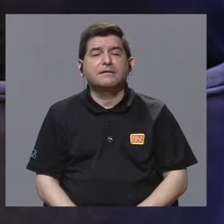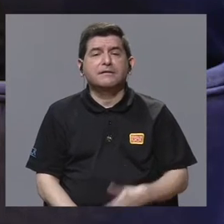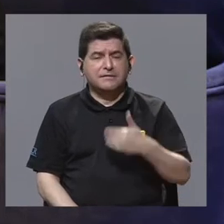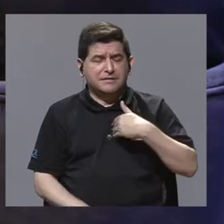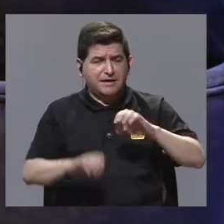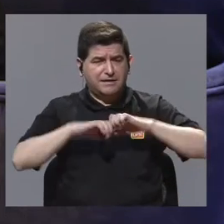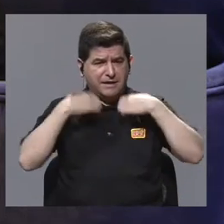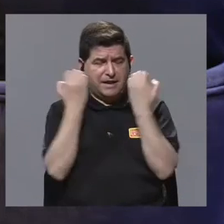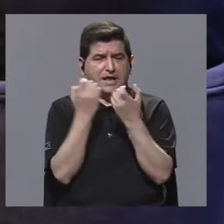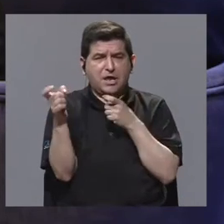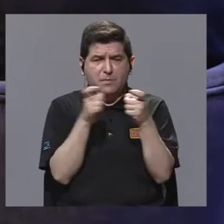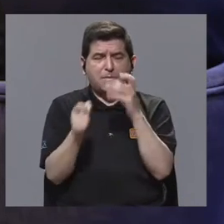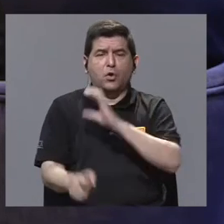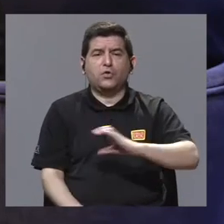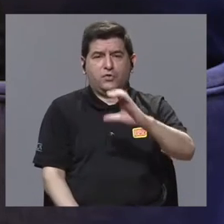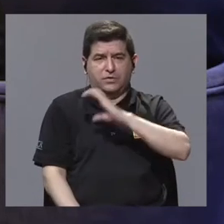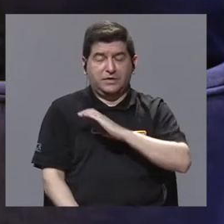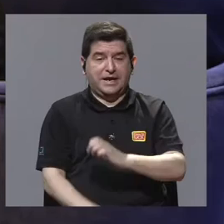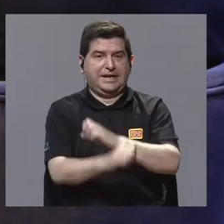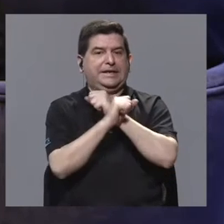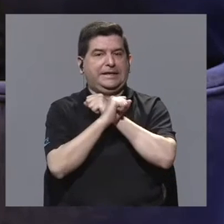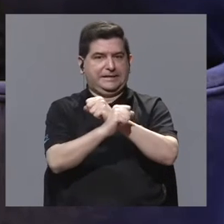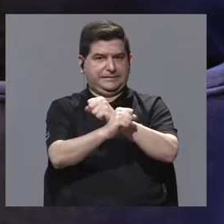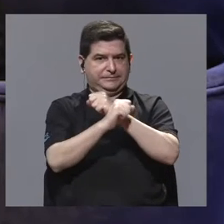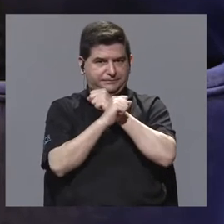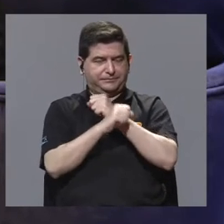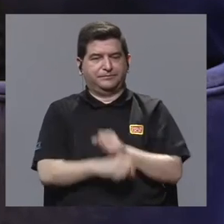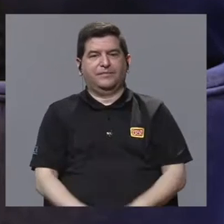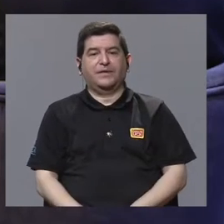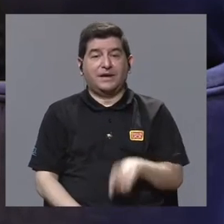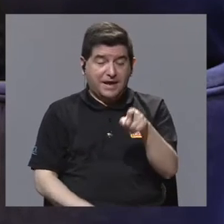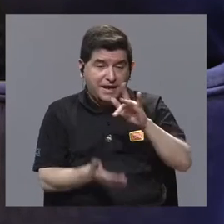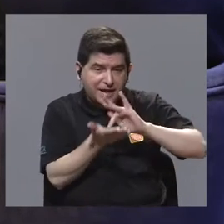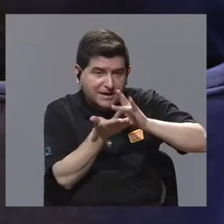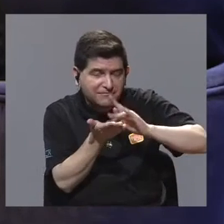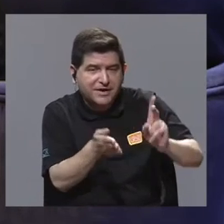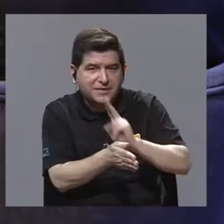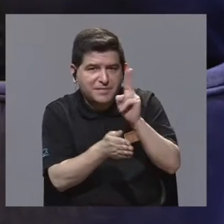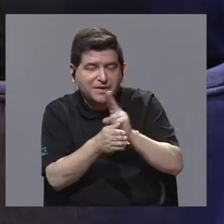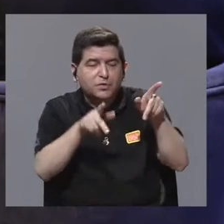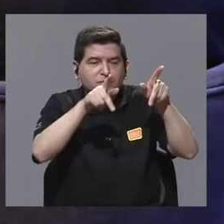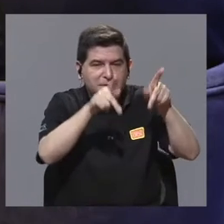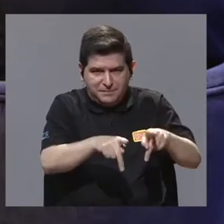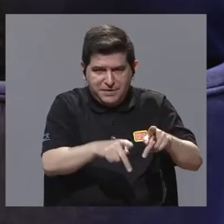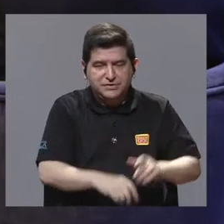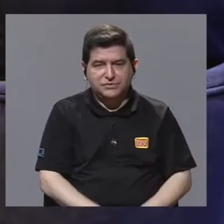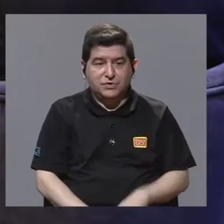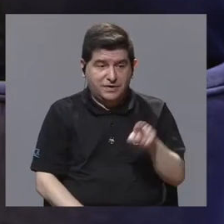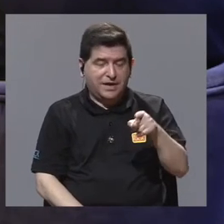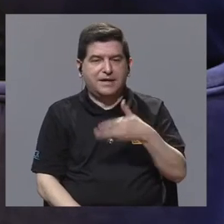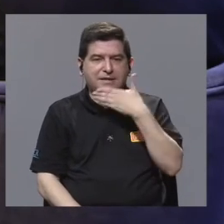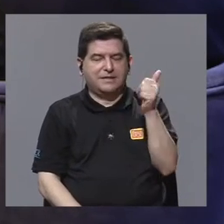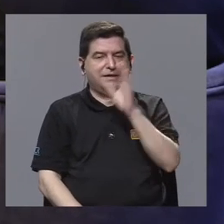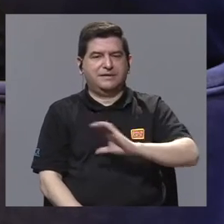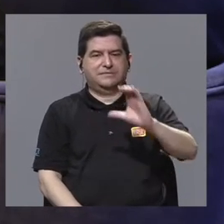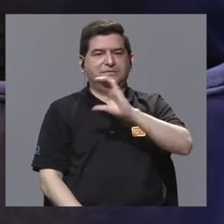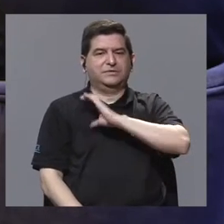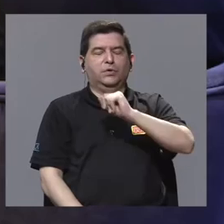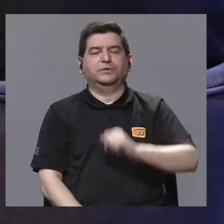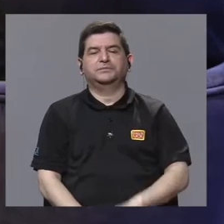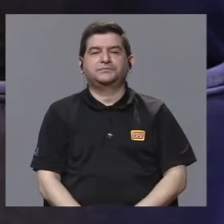equipos de control de calidad para garantizar que el fármaco que utilicen los pacientes sea de óptima calidad,